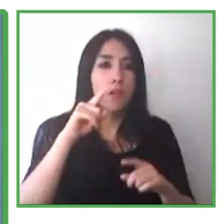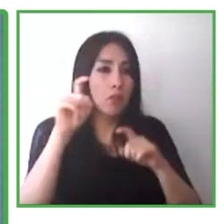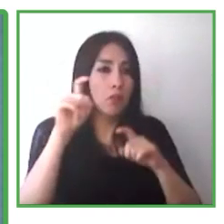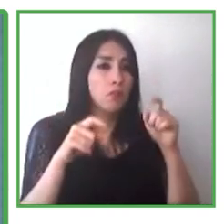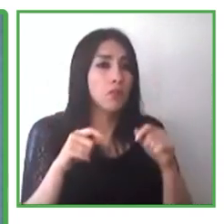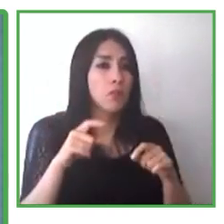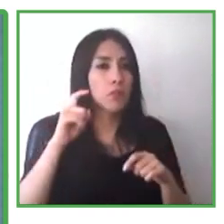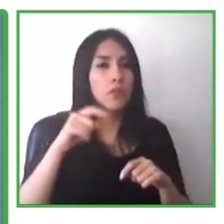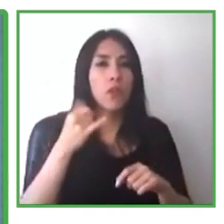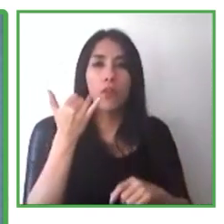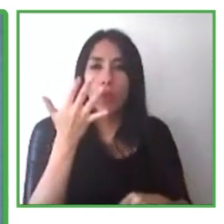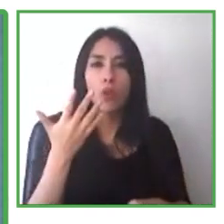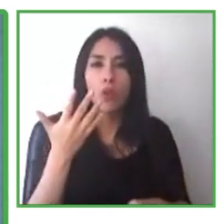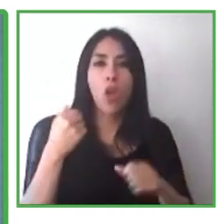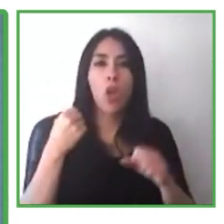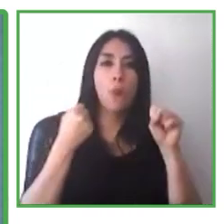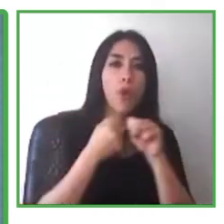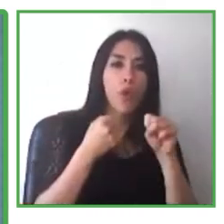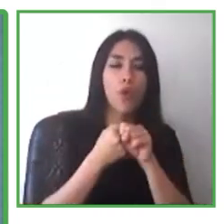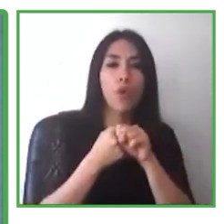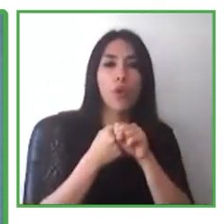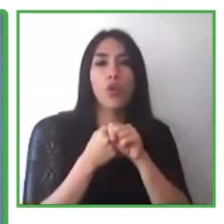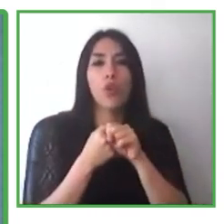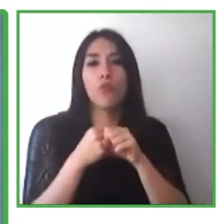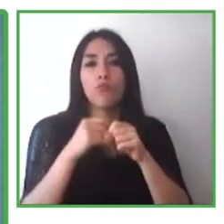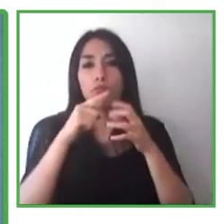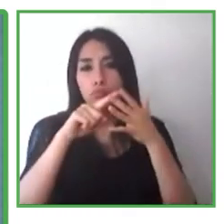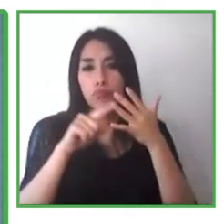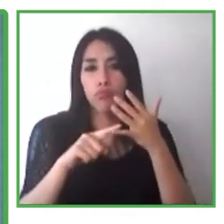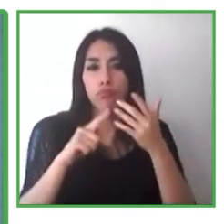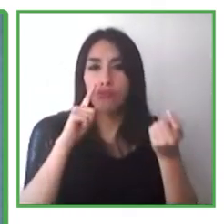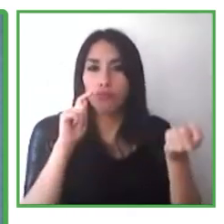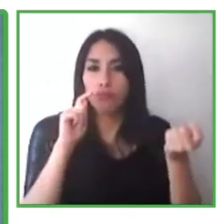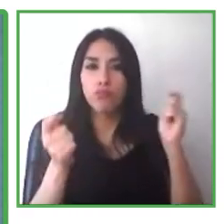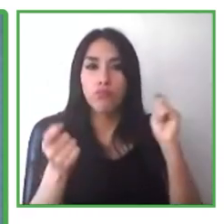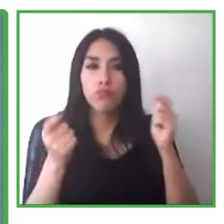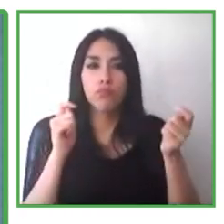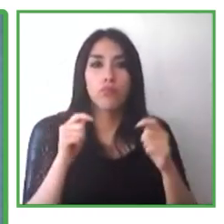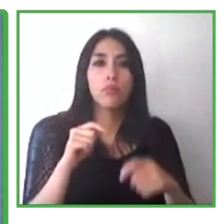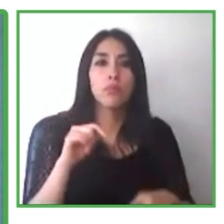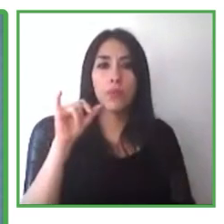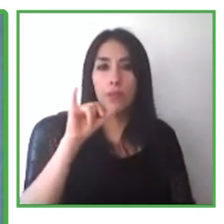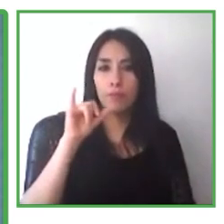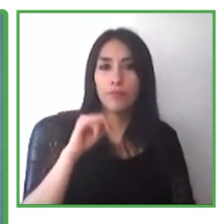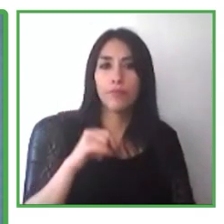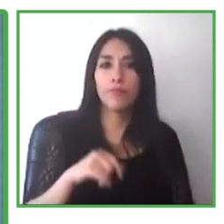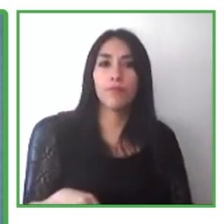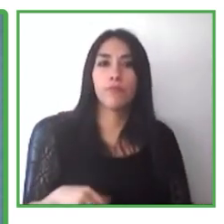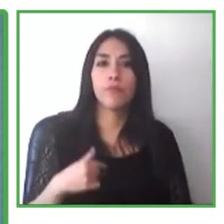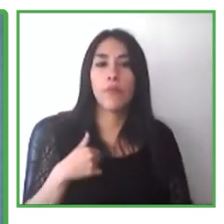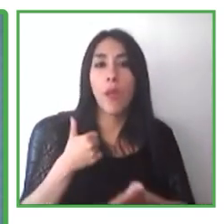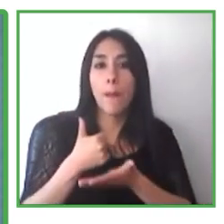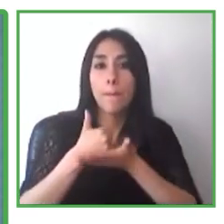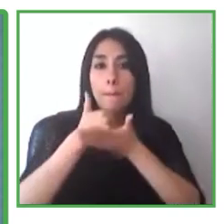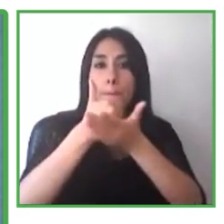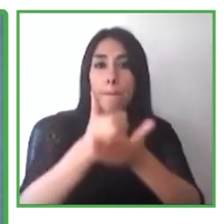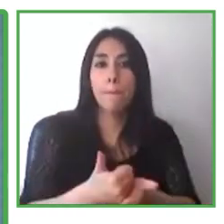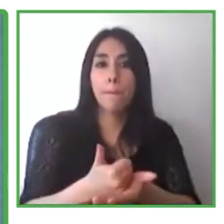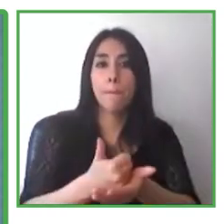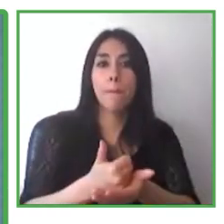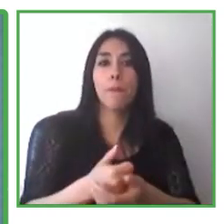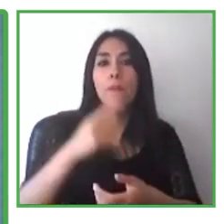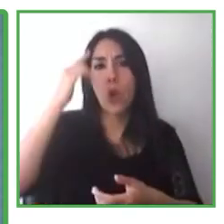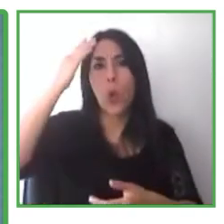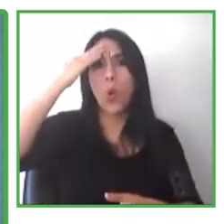de ellos, pero también para descubrir sus habilidades específicas. Una segunda barrera